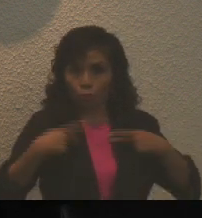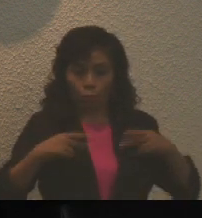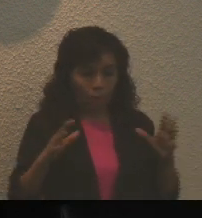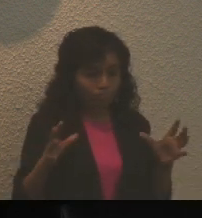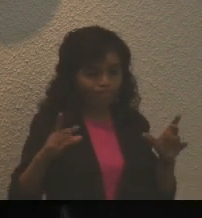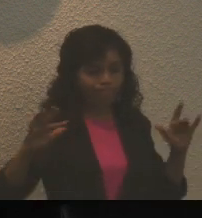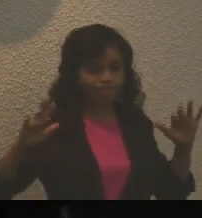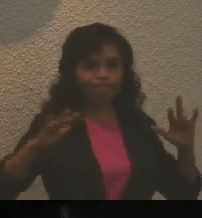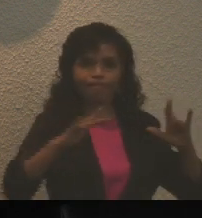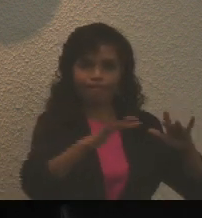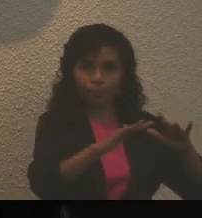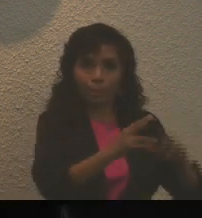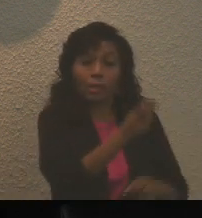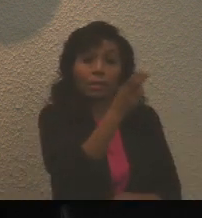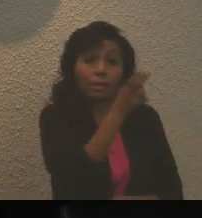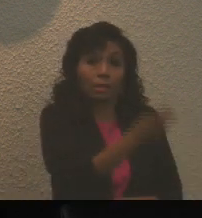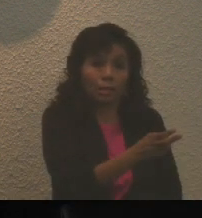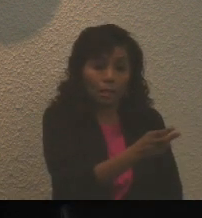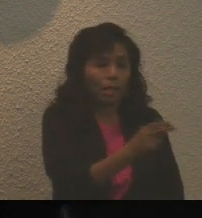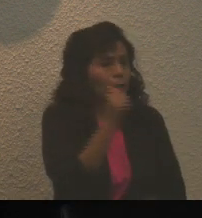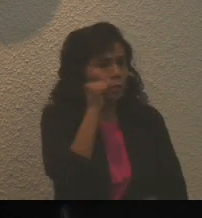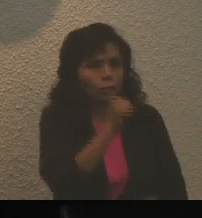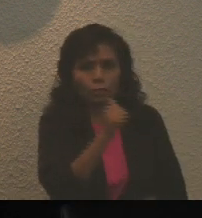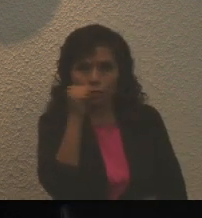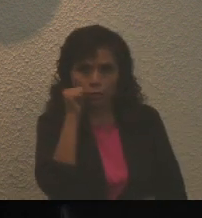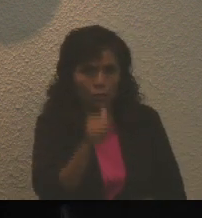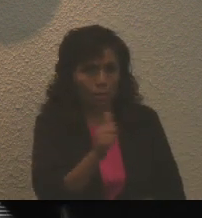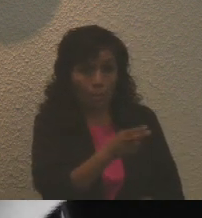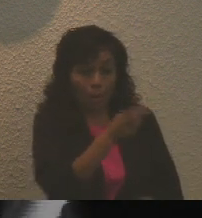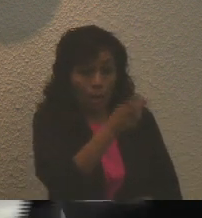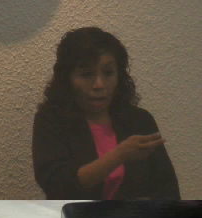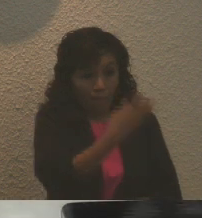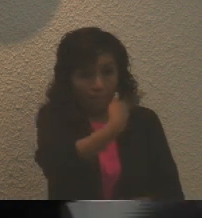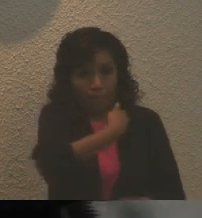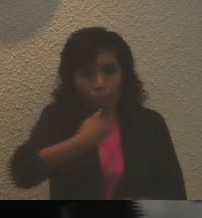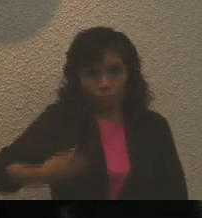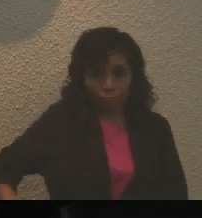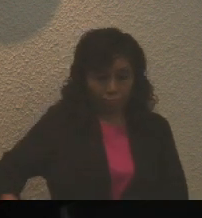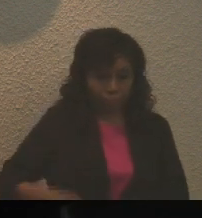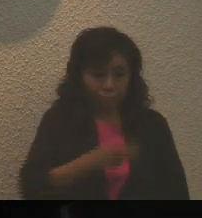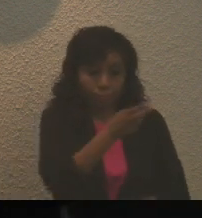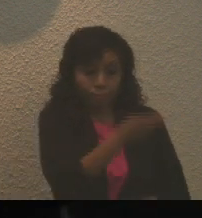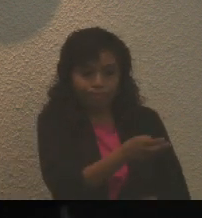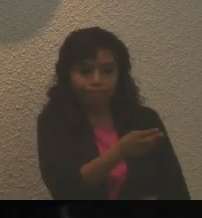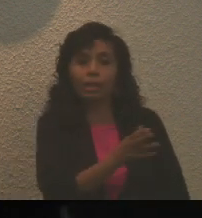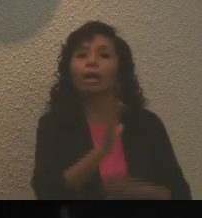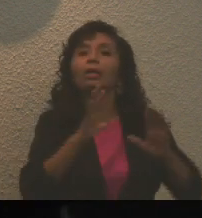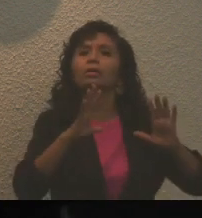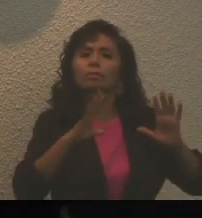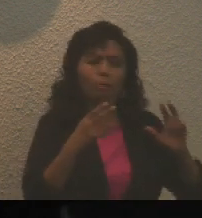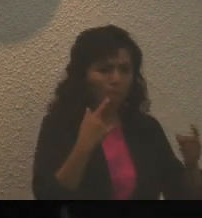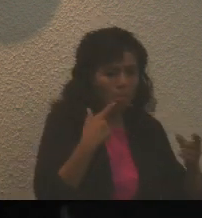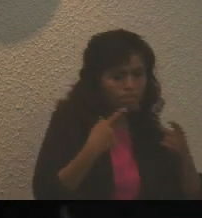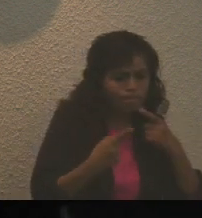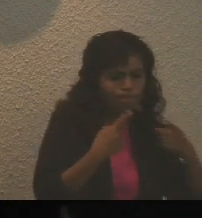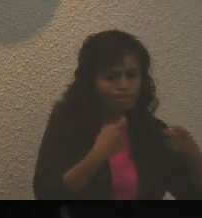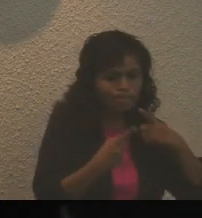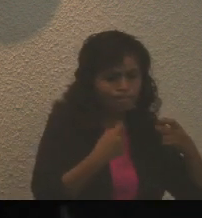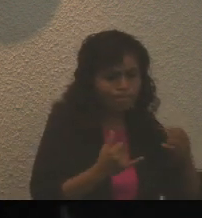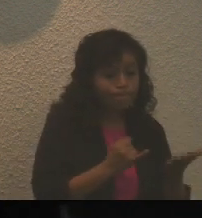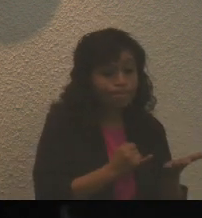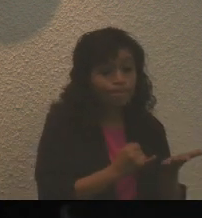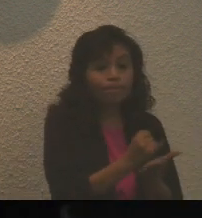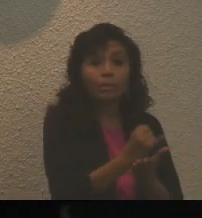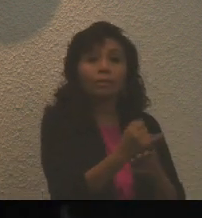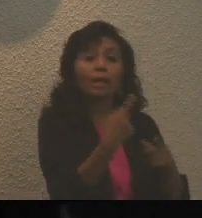debiendo estar presente invariablemente quien la presida. Las decisiones se tomarán por mayoría de